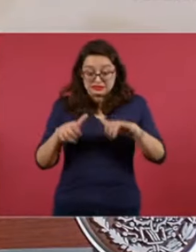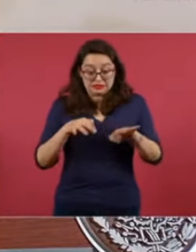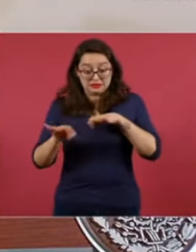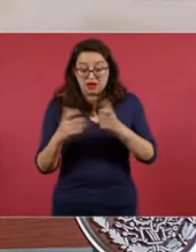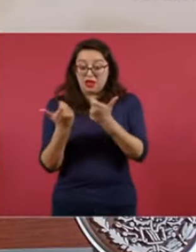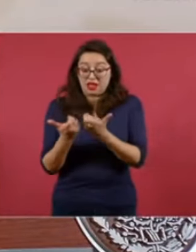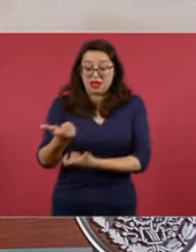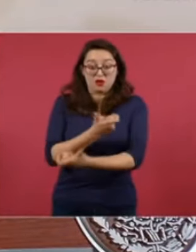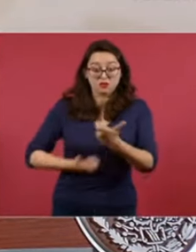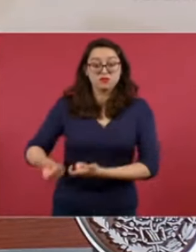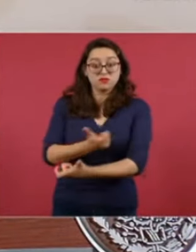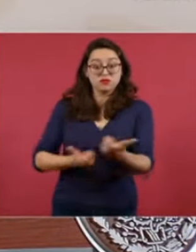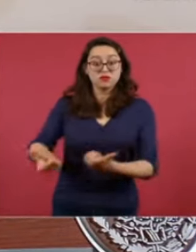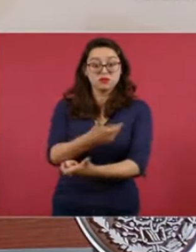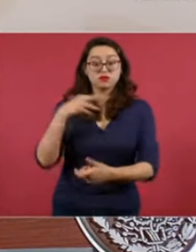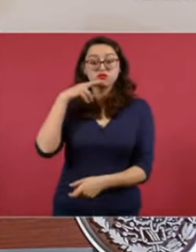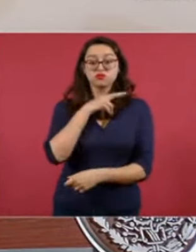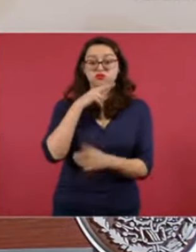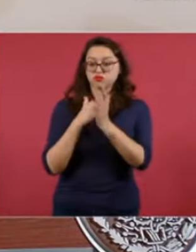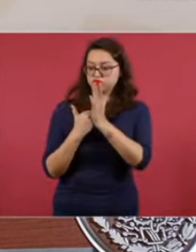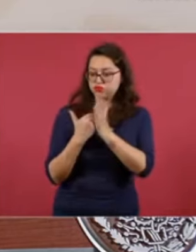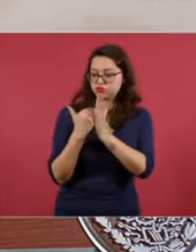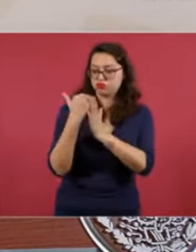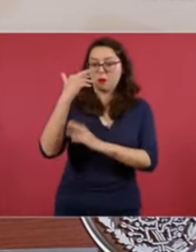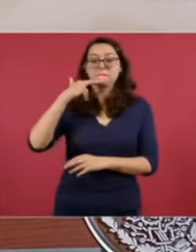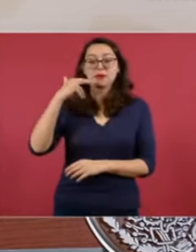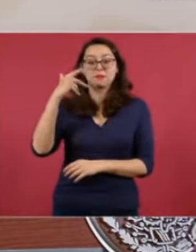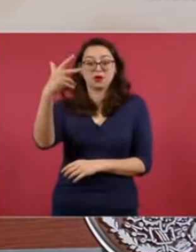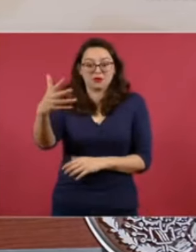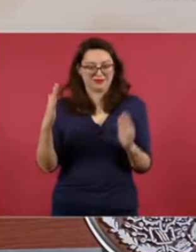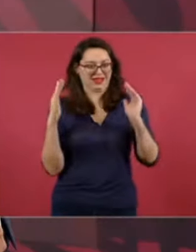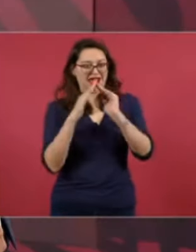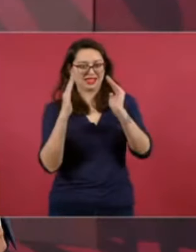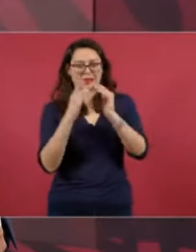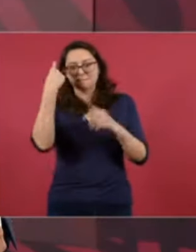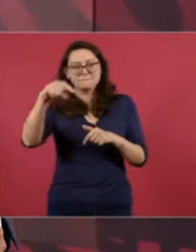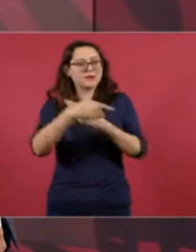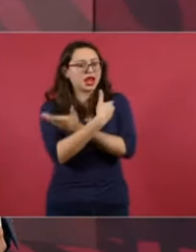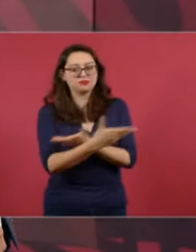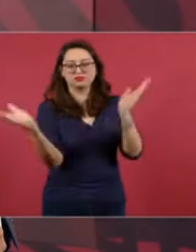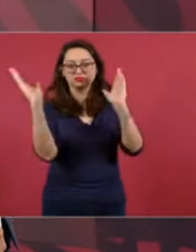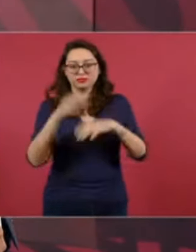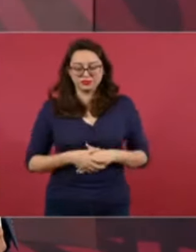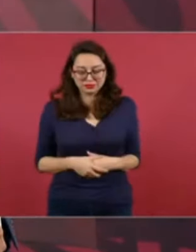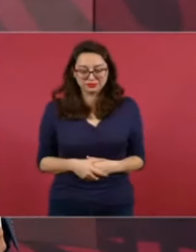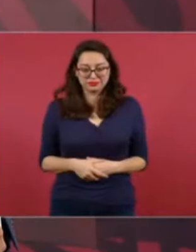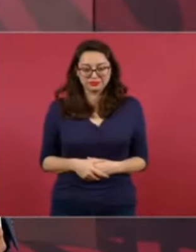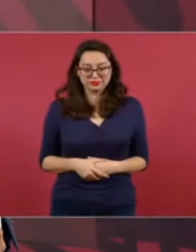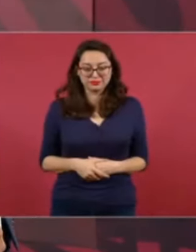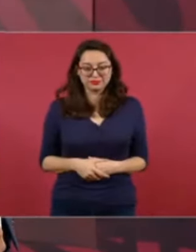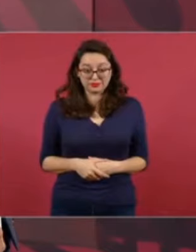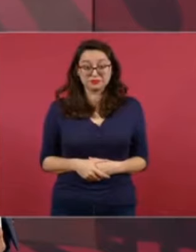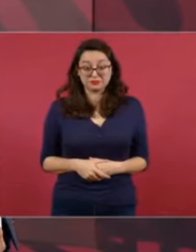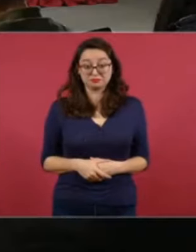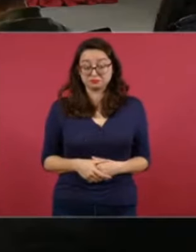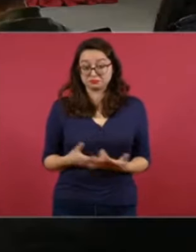y en este caso se hacen viviendas para los trabajadores. Es